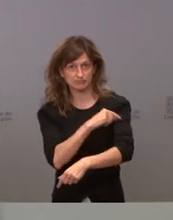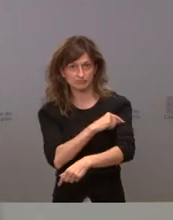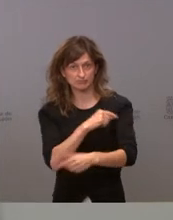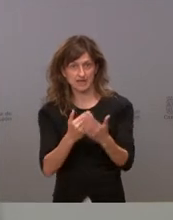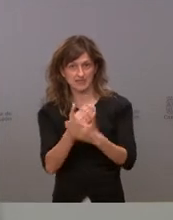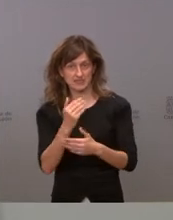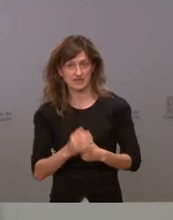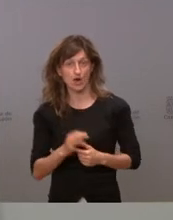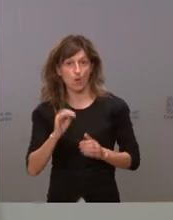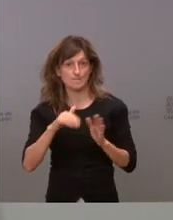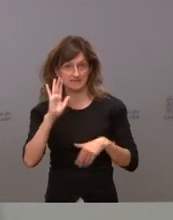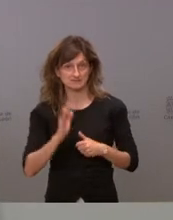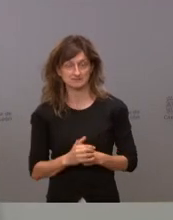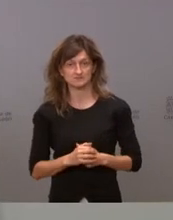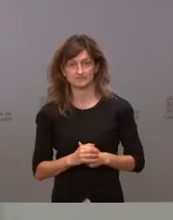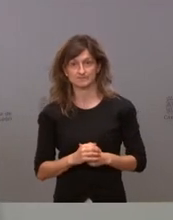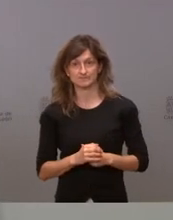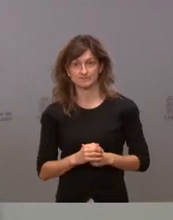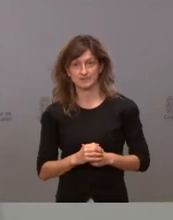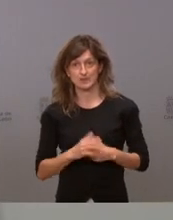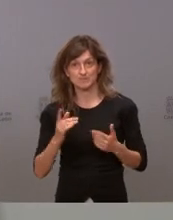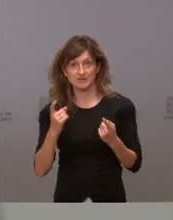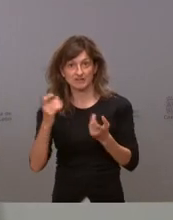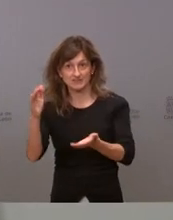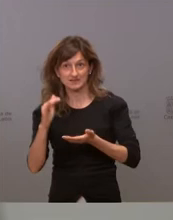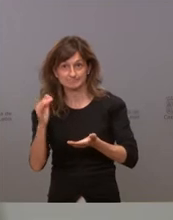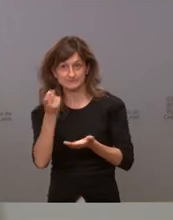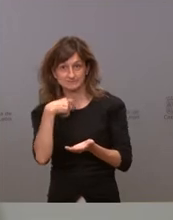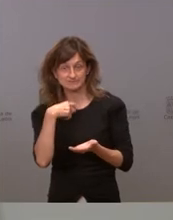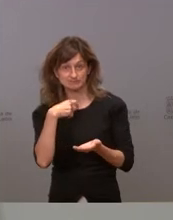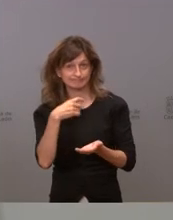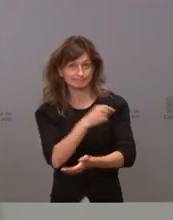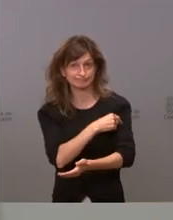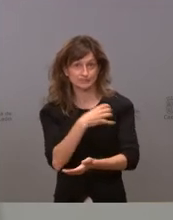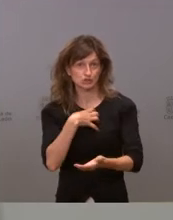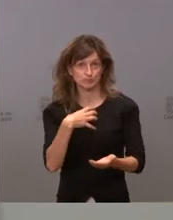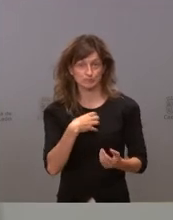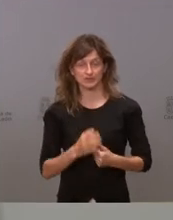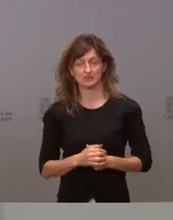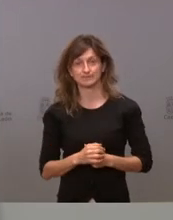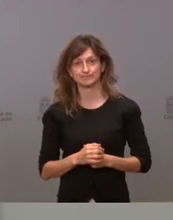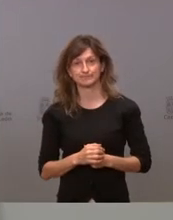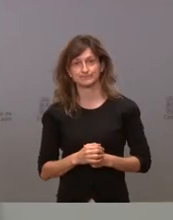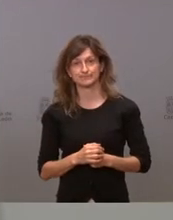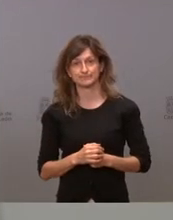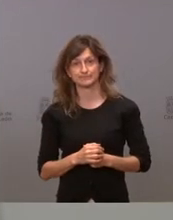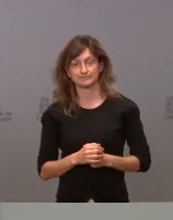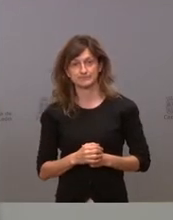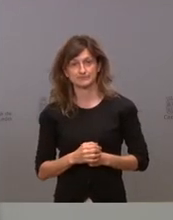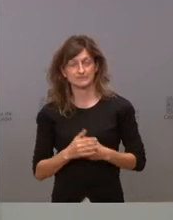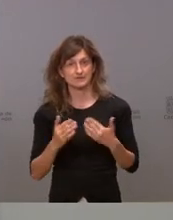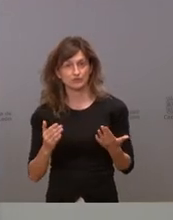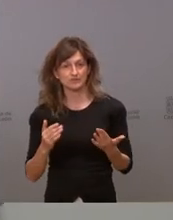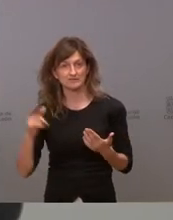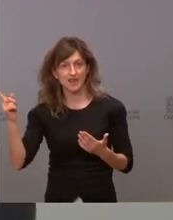si fuera preciso pero si no las tenemos no podemos ponerlas y no sirve de nada tratar de